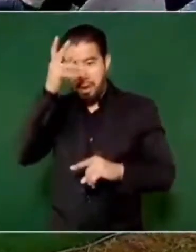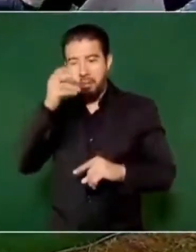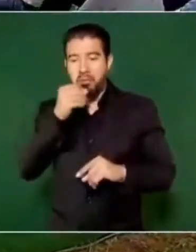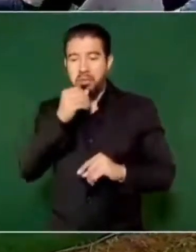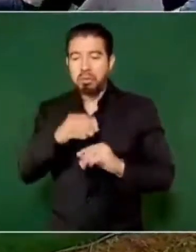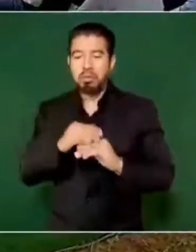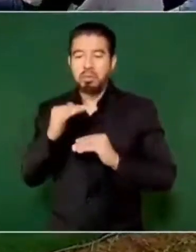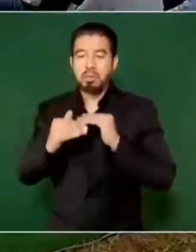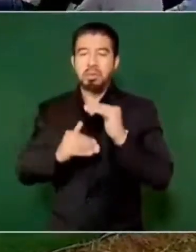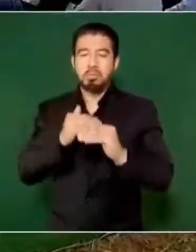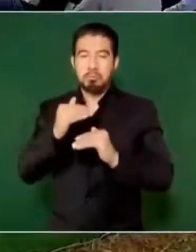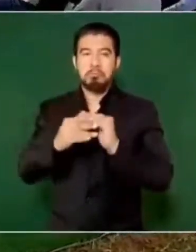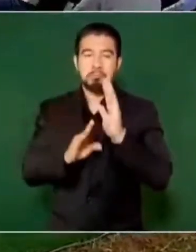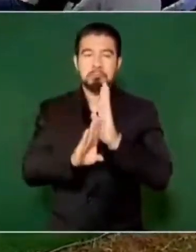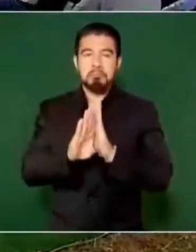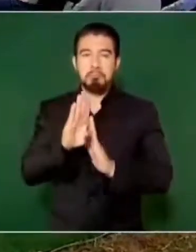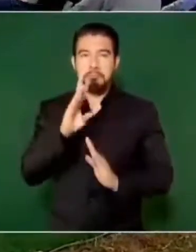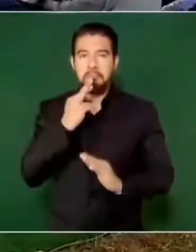avanzando también muy bien.